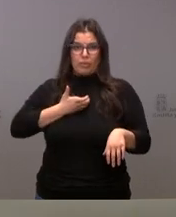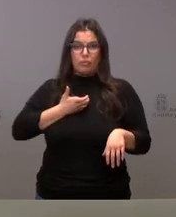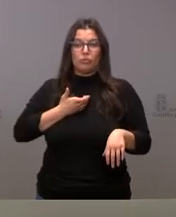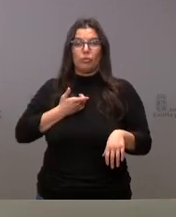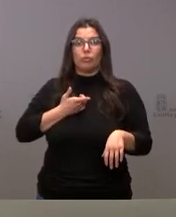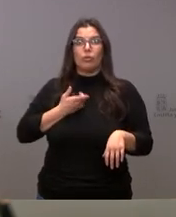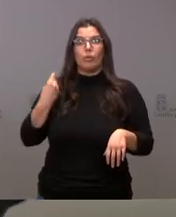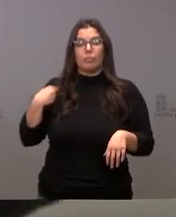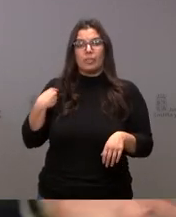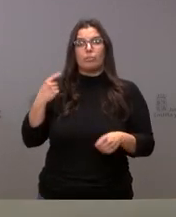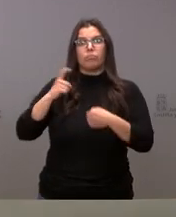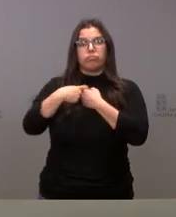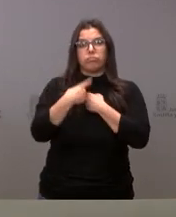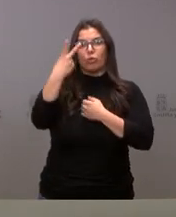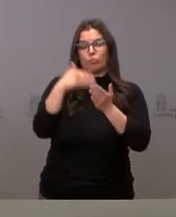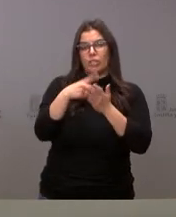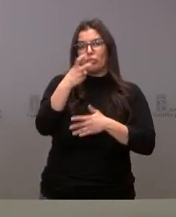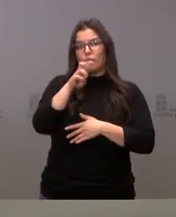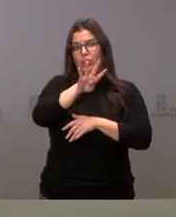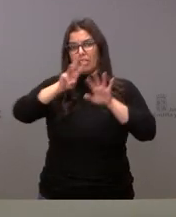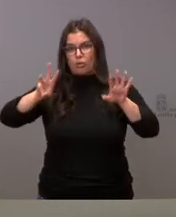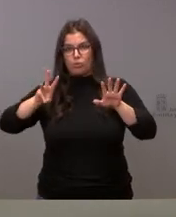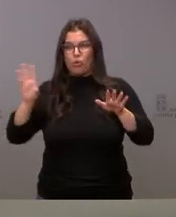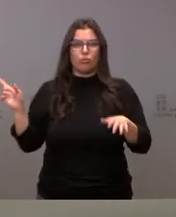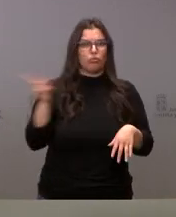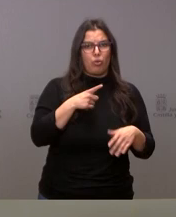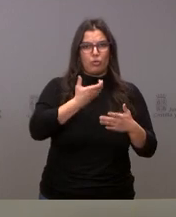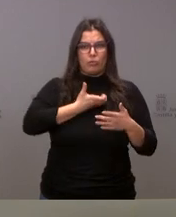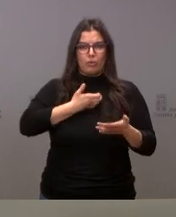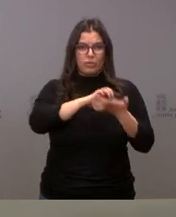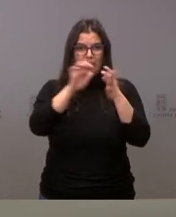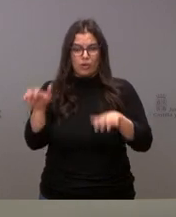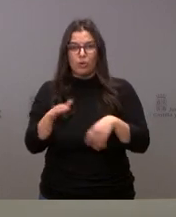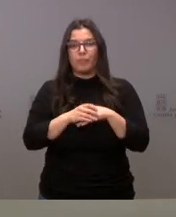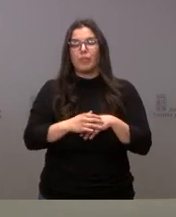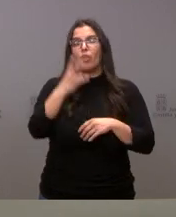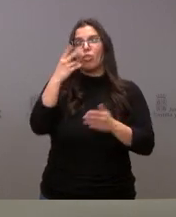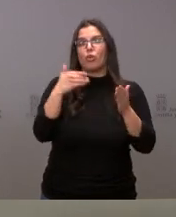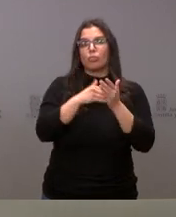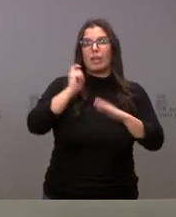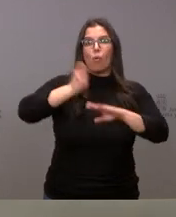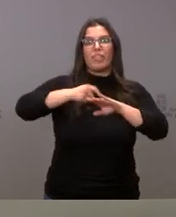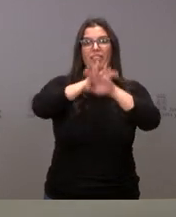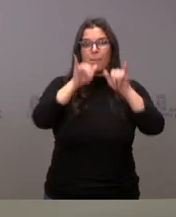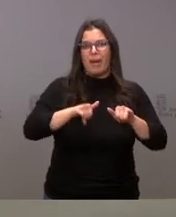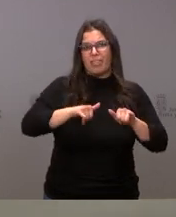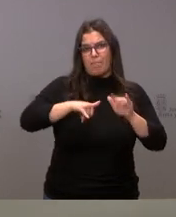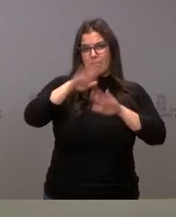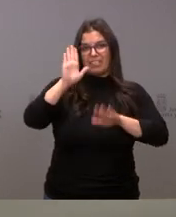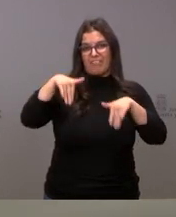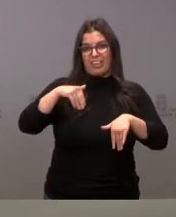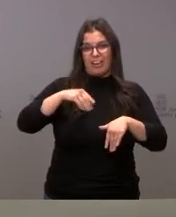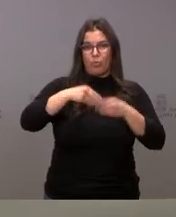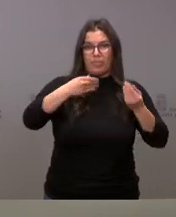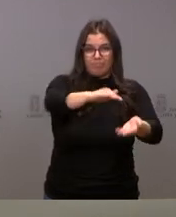donde participan los 2.248 de todos los ayuntamientos de Castilla y León, los más de 2.000 jueces de paz y así un elenco